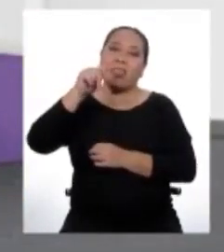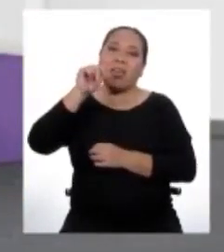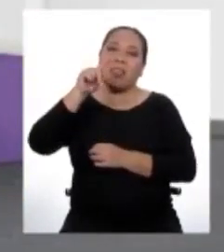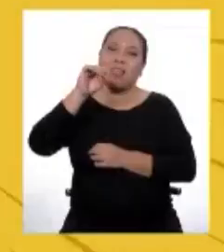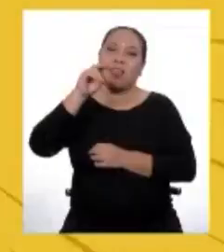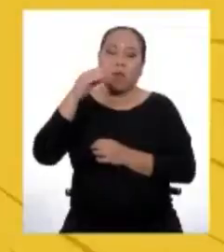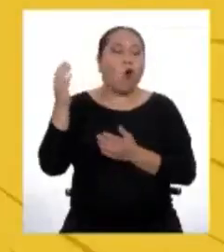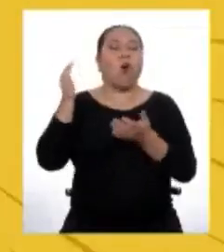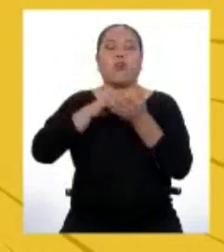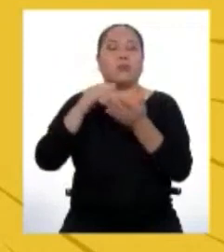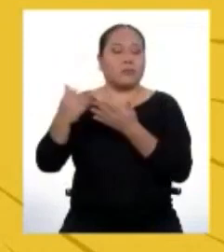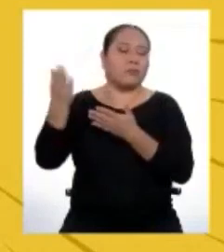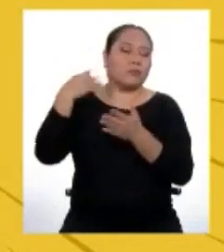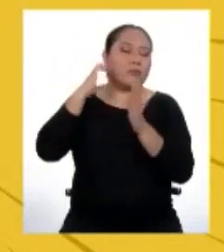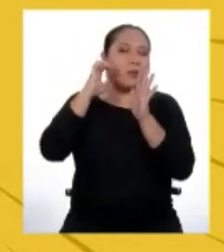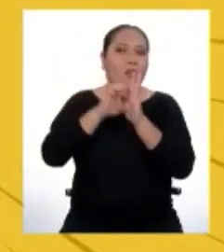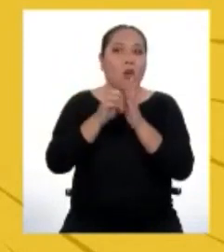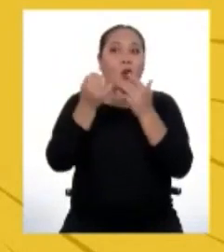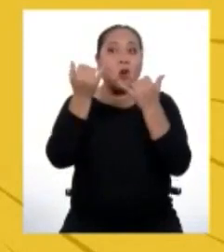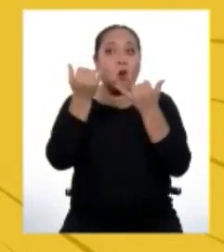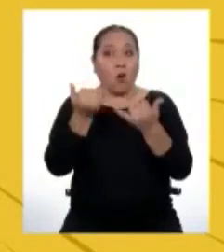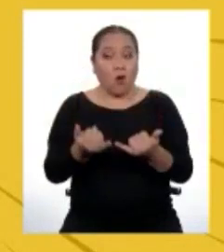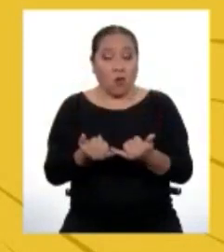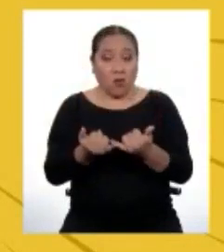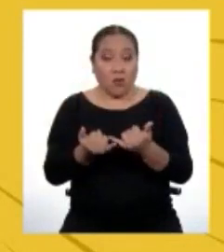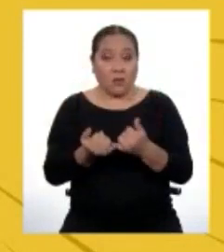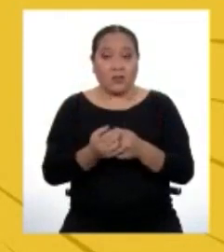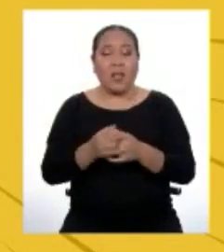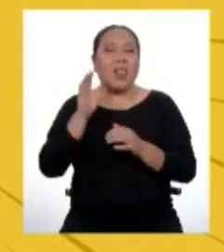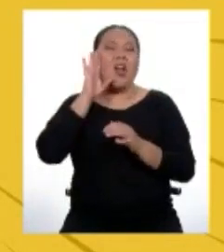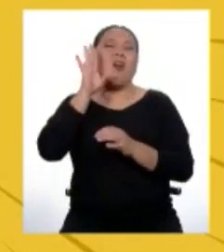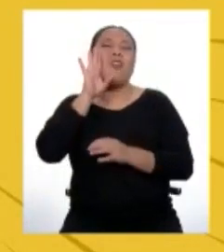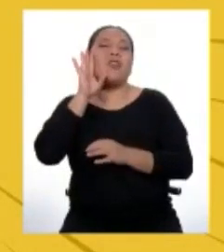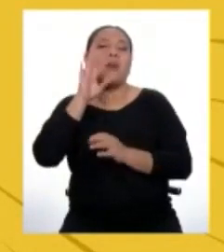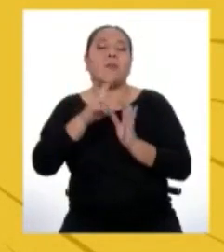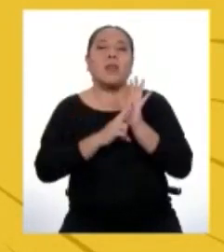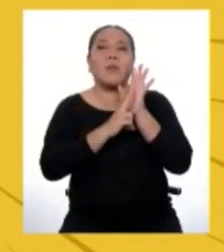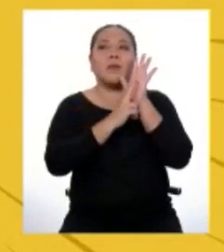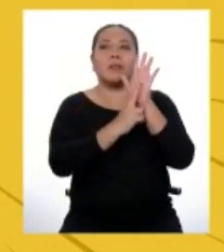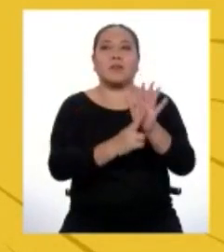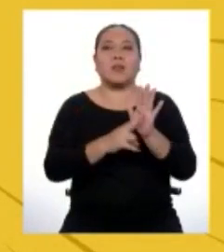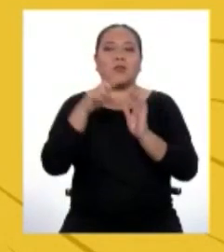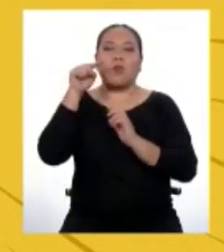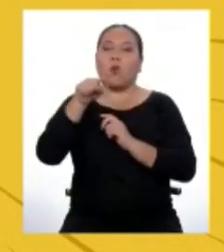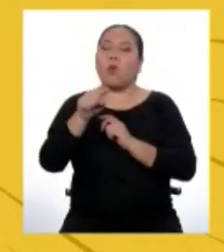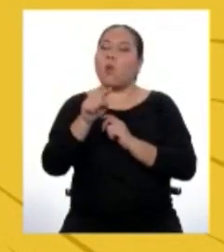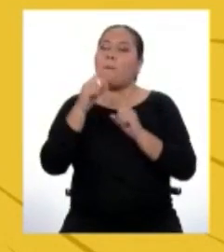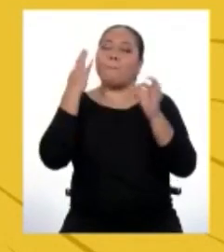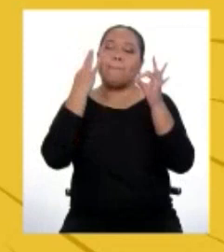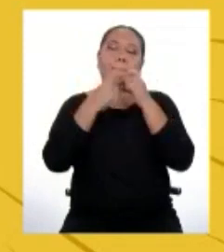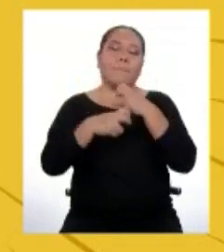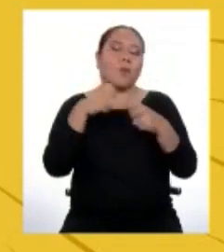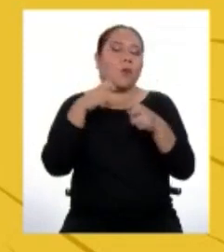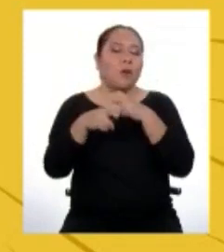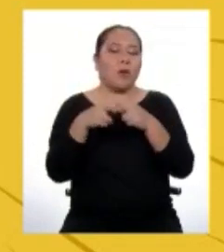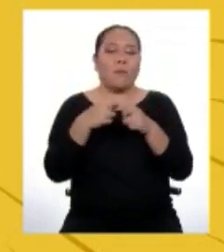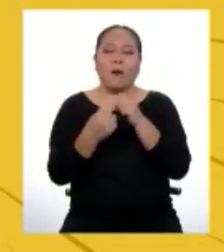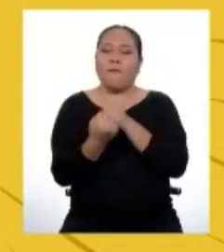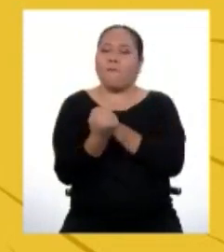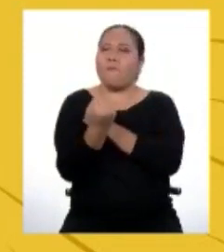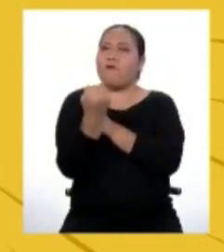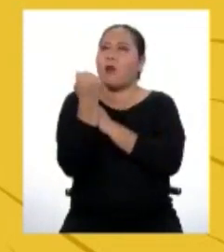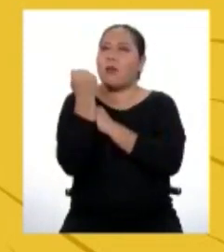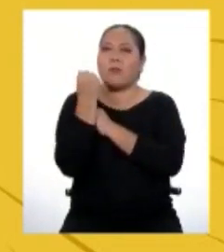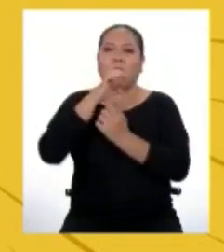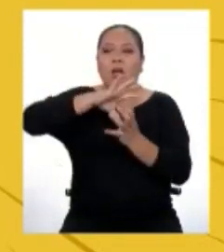Hoy en día, la contaminación representa uno de los problemas más fuertes que aquejan